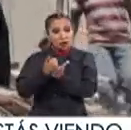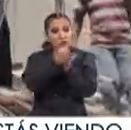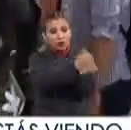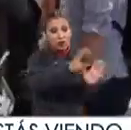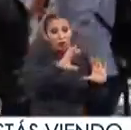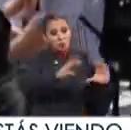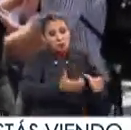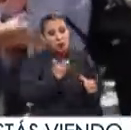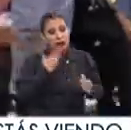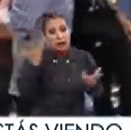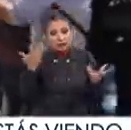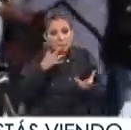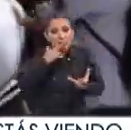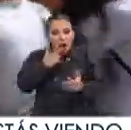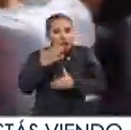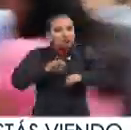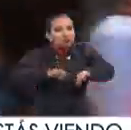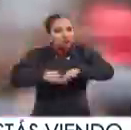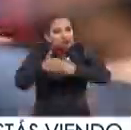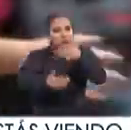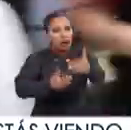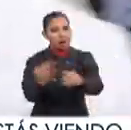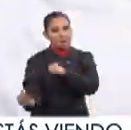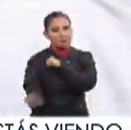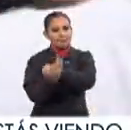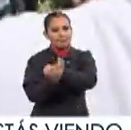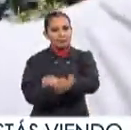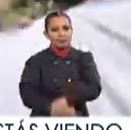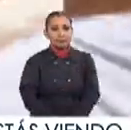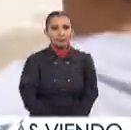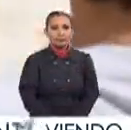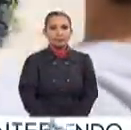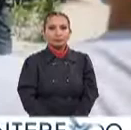a la comunidad actuar de mejor manera y la fortalece